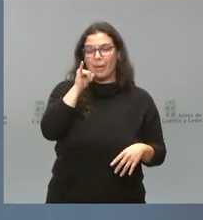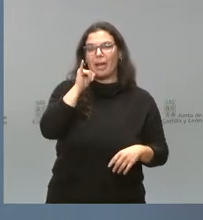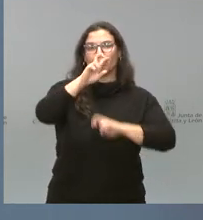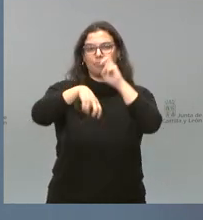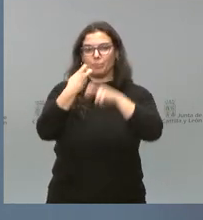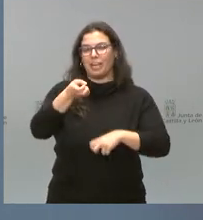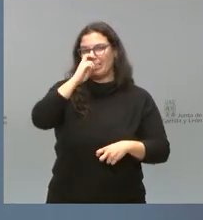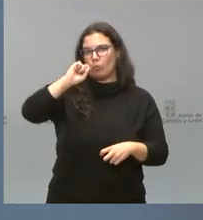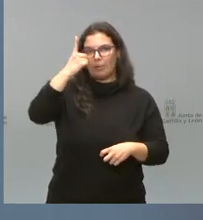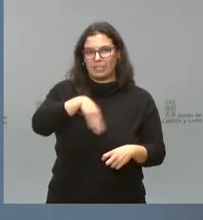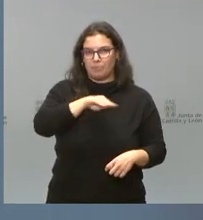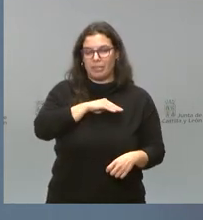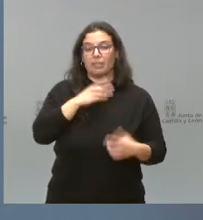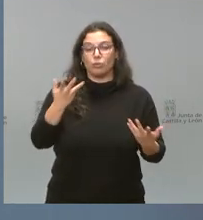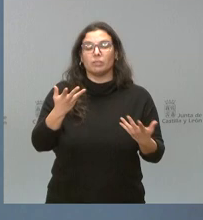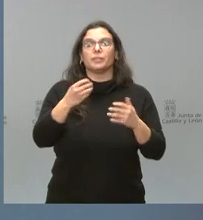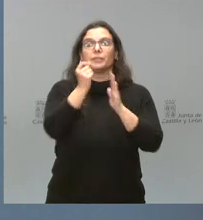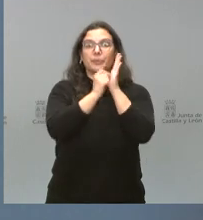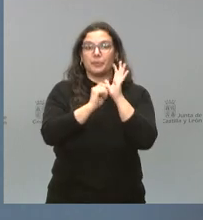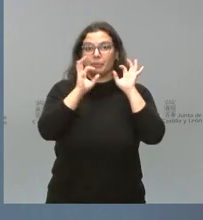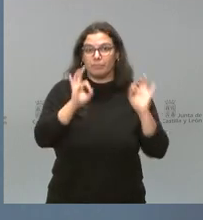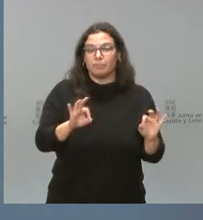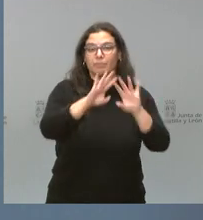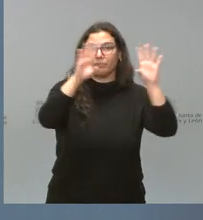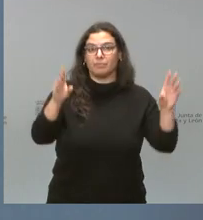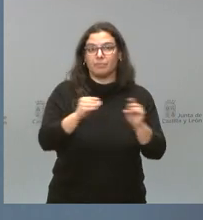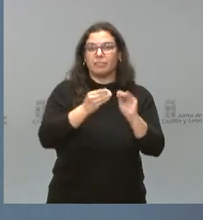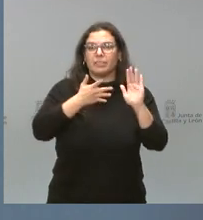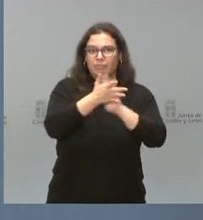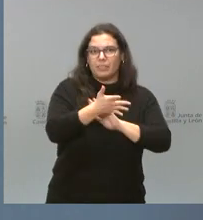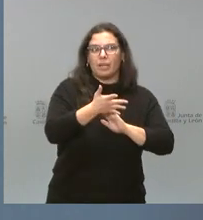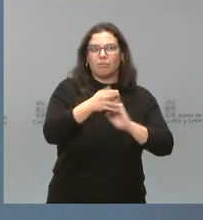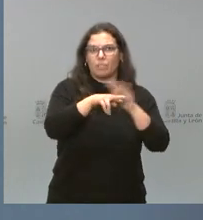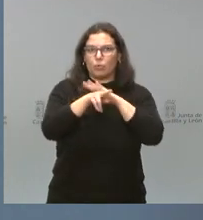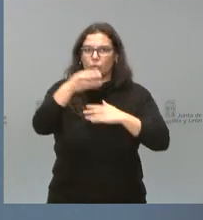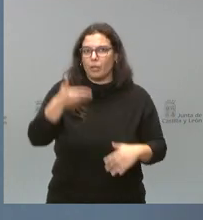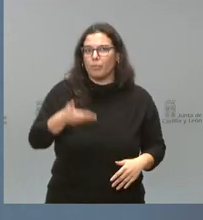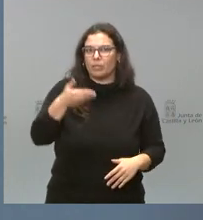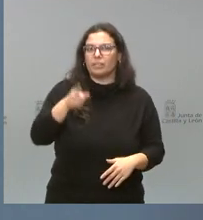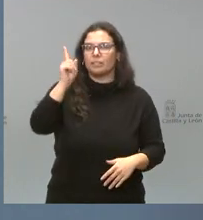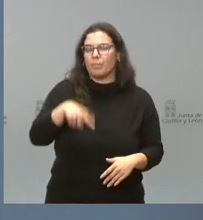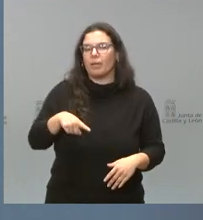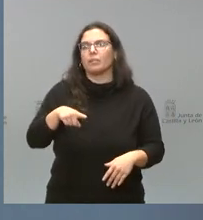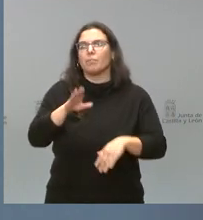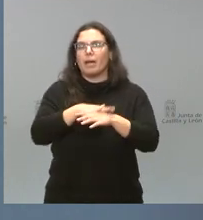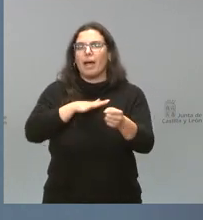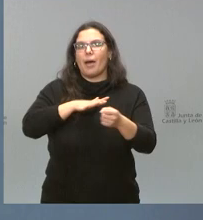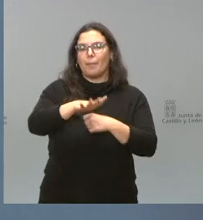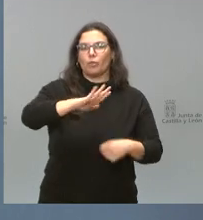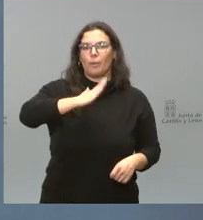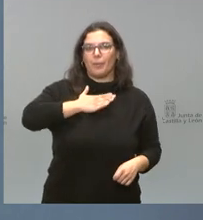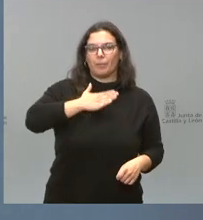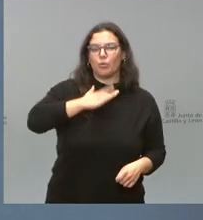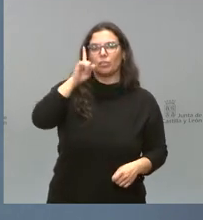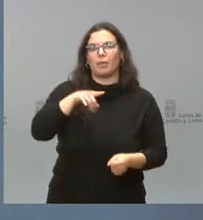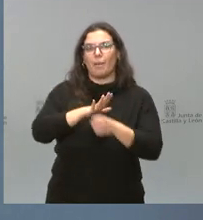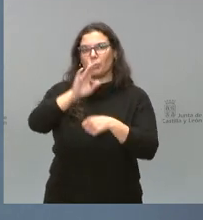antigua de España, con estas funciones. En definitiva, un volumen muy importante de recursos también en el ámbito del patrimonio y en